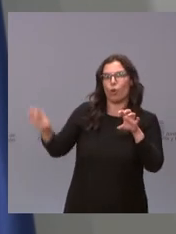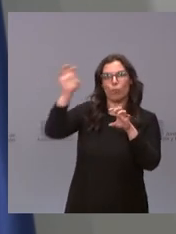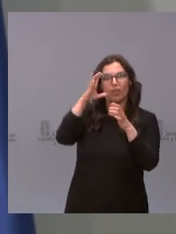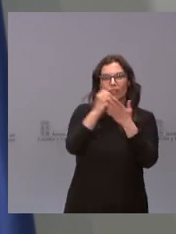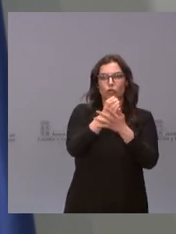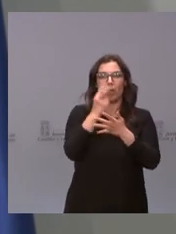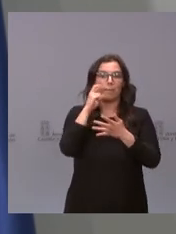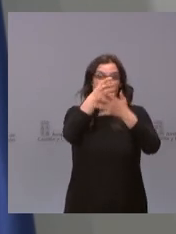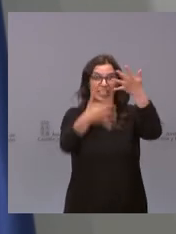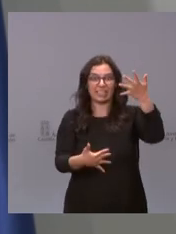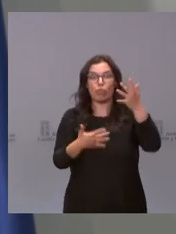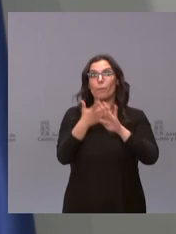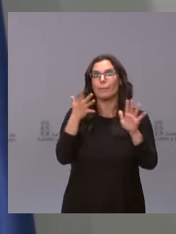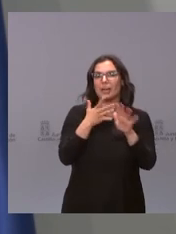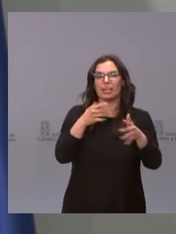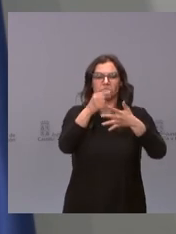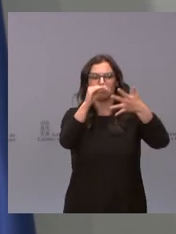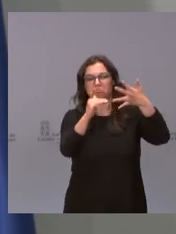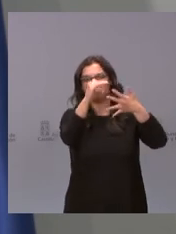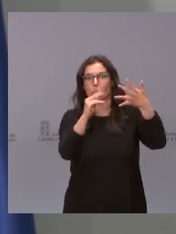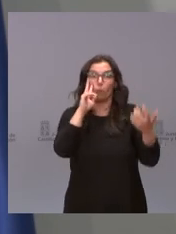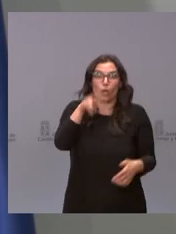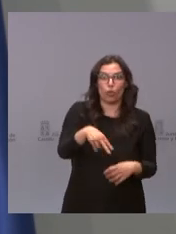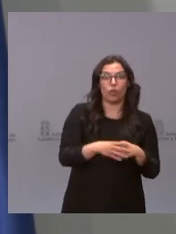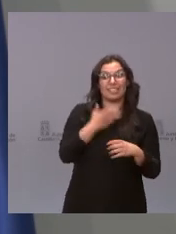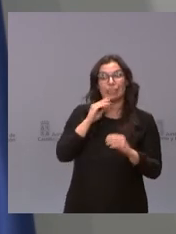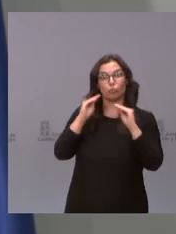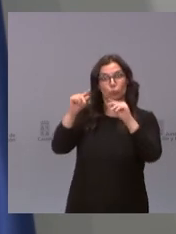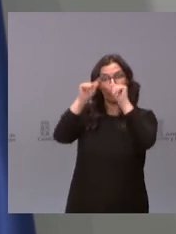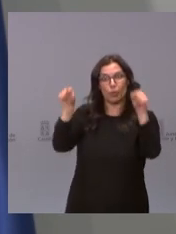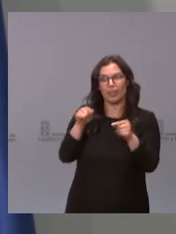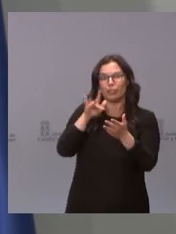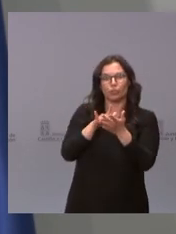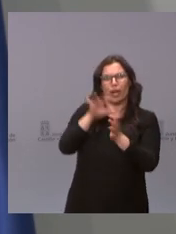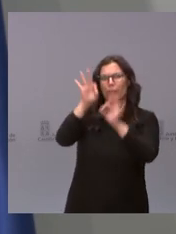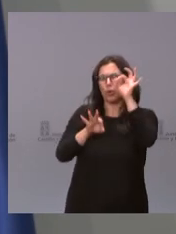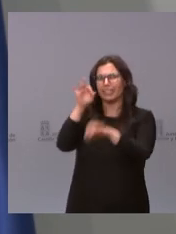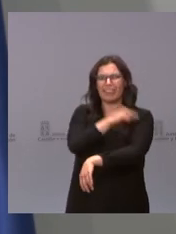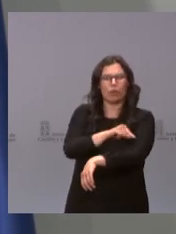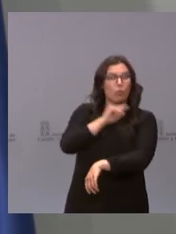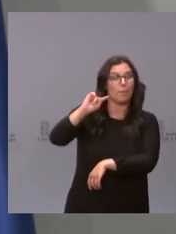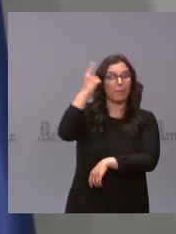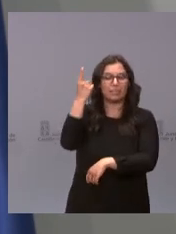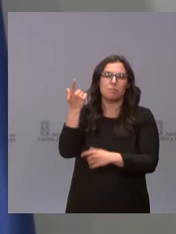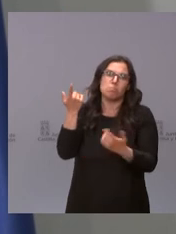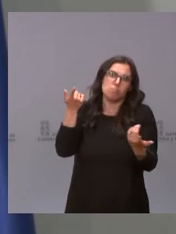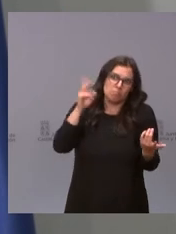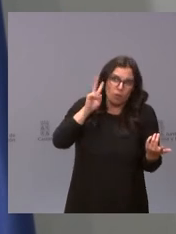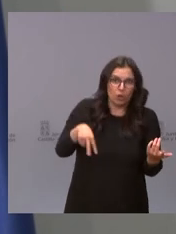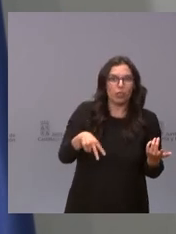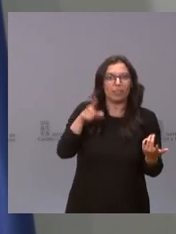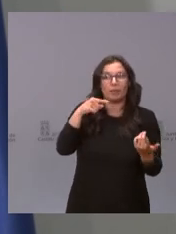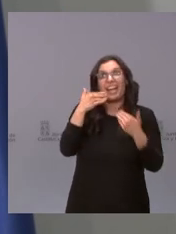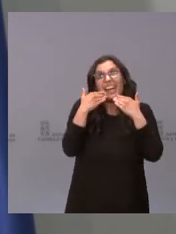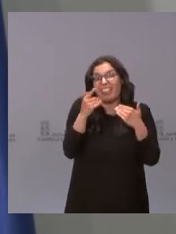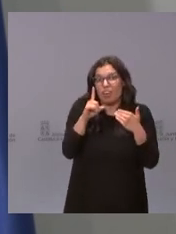segunda pues sí hay que reconocerlo cuando estás en una provincia que tienes el mayor ritmo de vacunación de todo Castilla y León pues no está yo no digo dar las